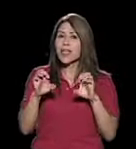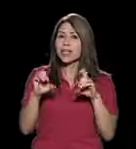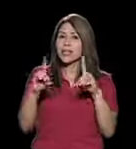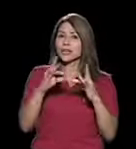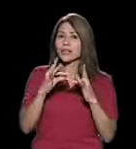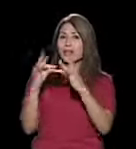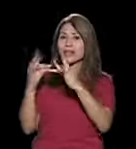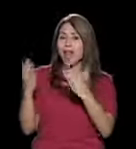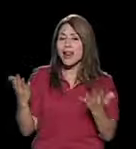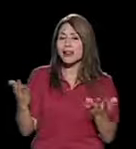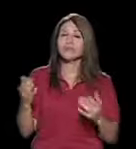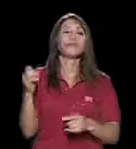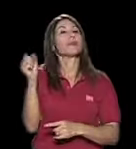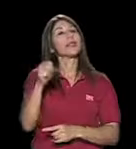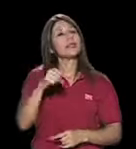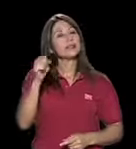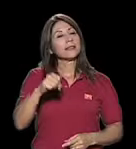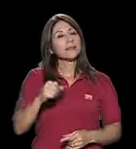física, de educación especial.